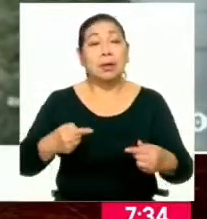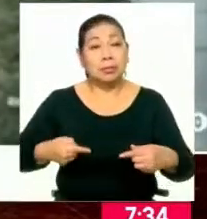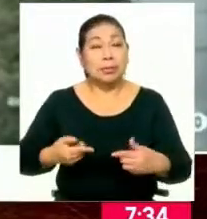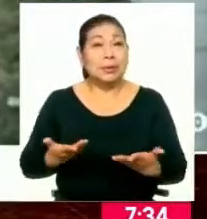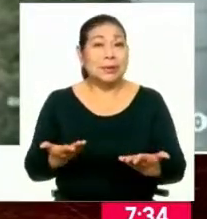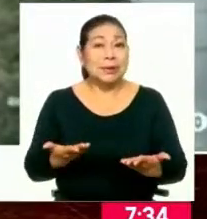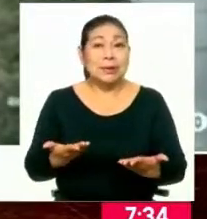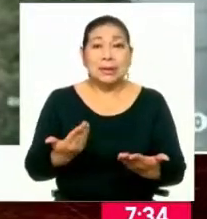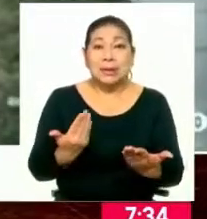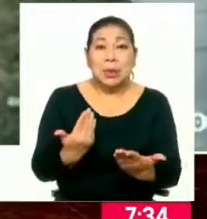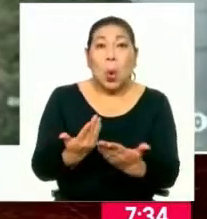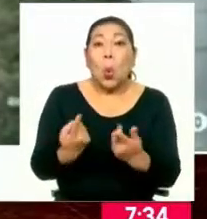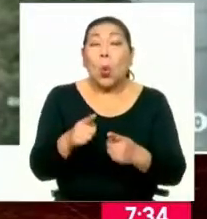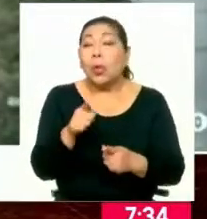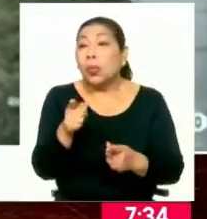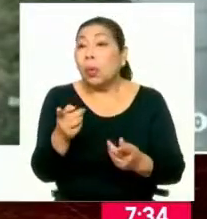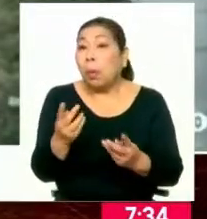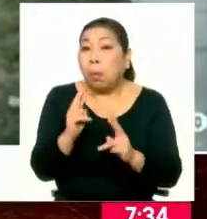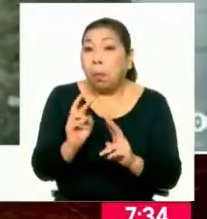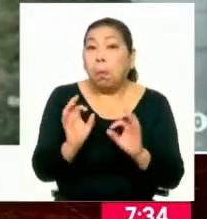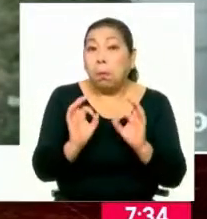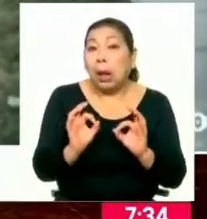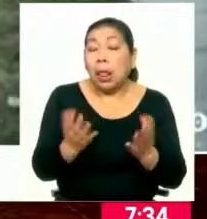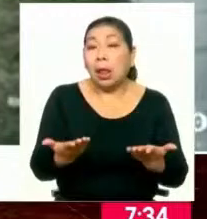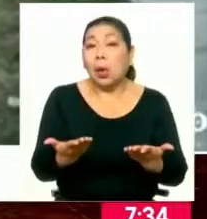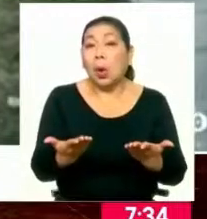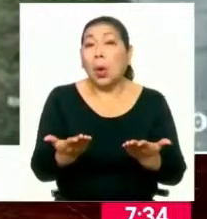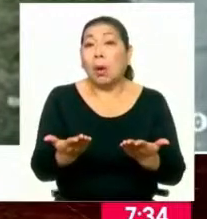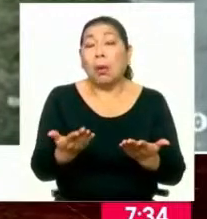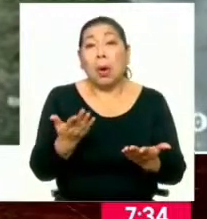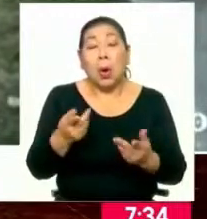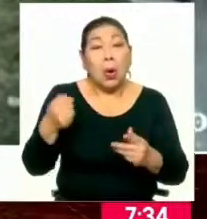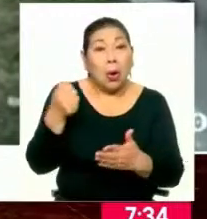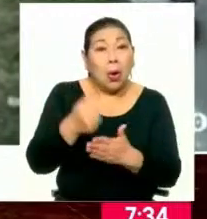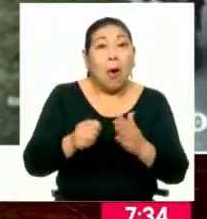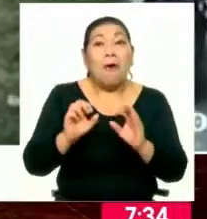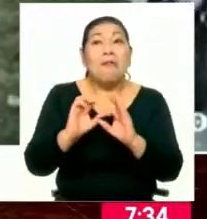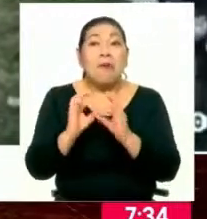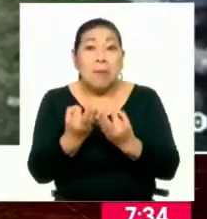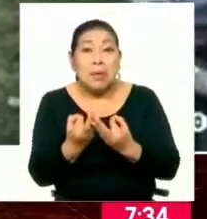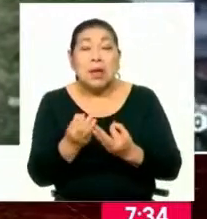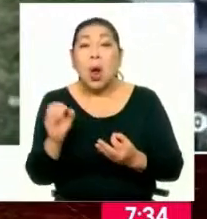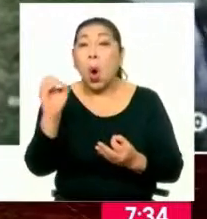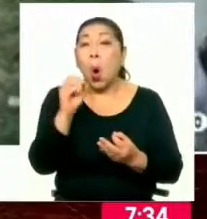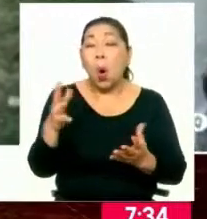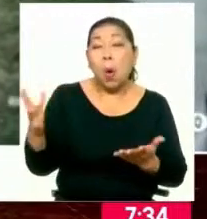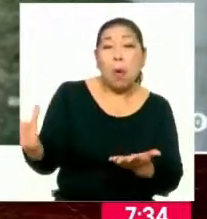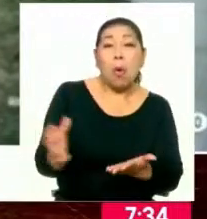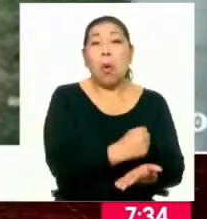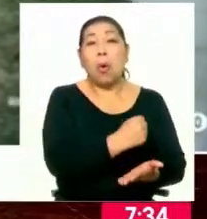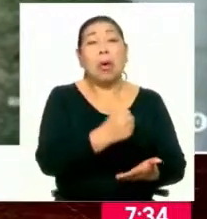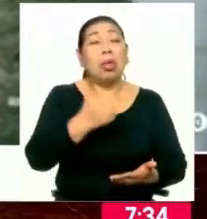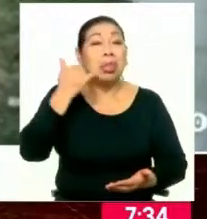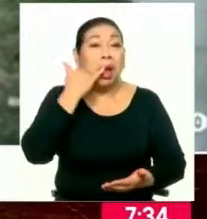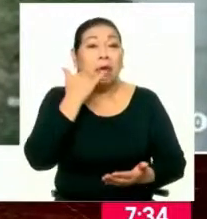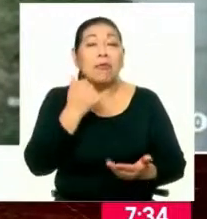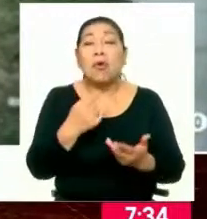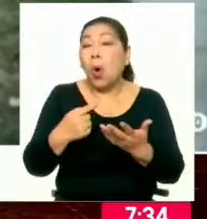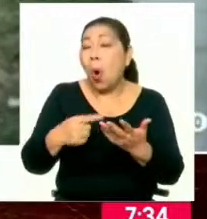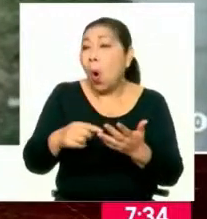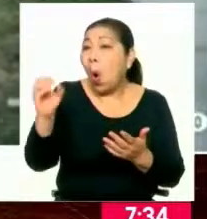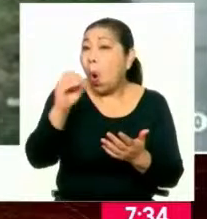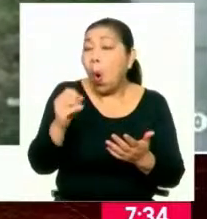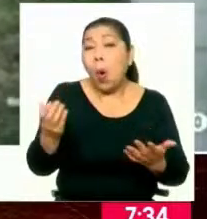a una situación de riesgo, de peligro, a una situación de repente de violencia familiar o de arrebato de teléfonos celulares